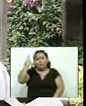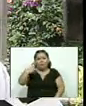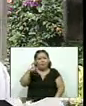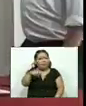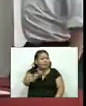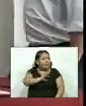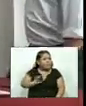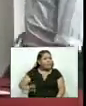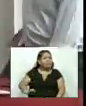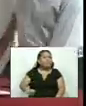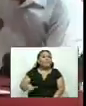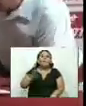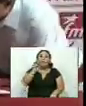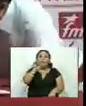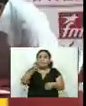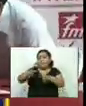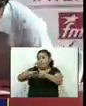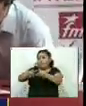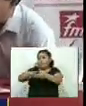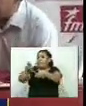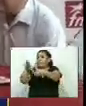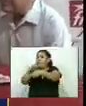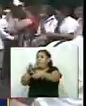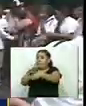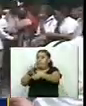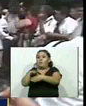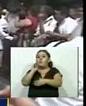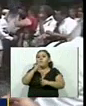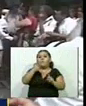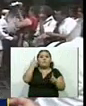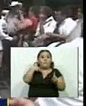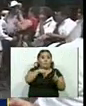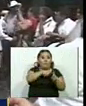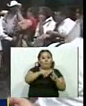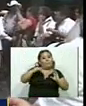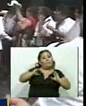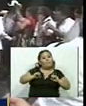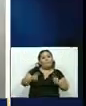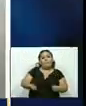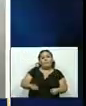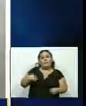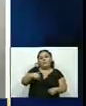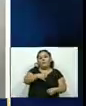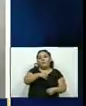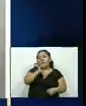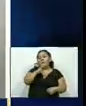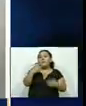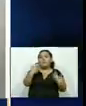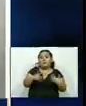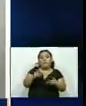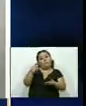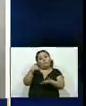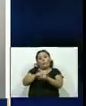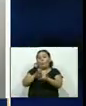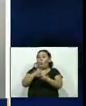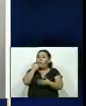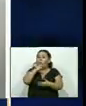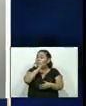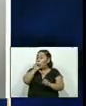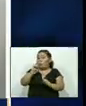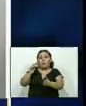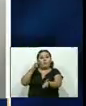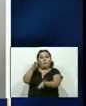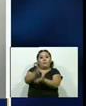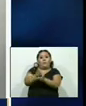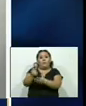realidad en este país. Por parte del FMLN, Aristides Valencia, exministro de Gobernación fue citado, pero por problemas de salud no asistió a comparecer